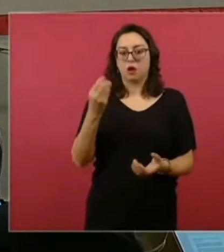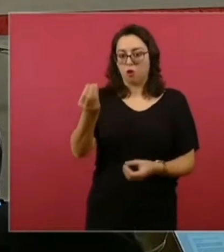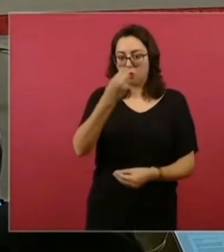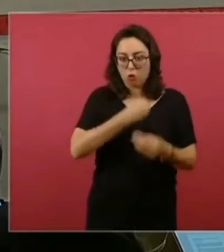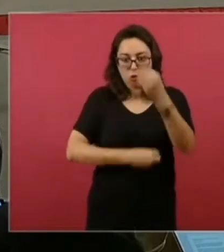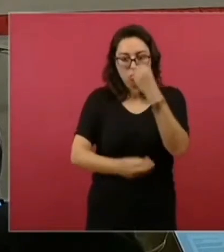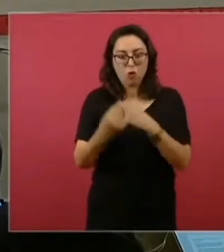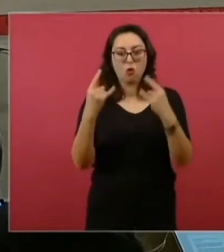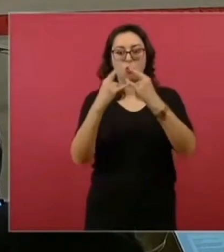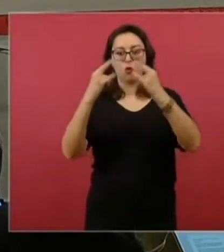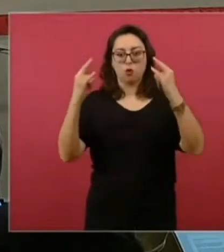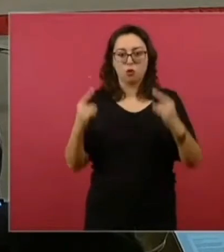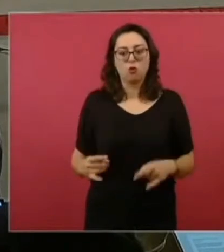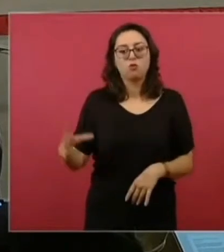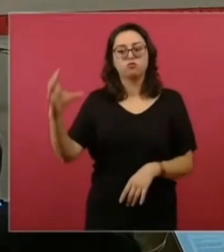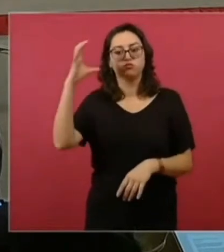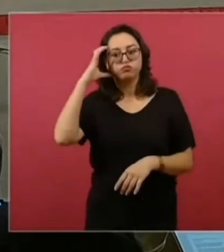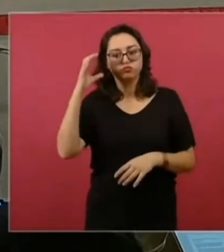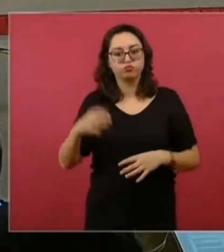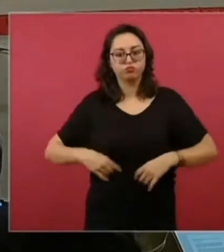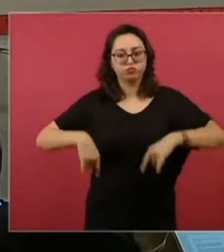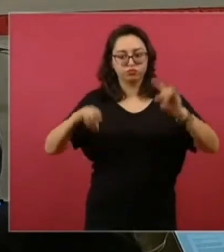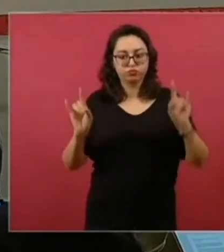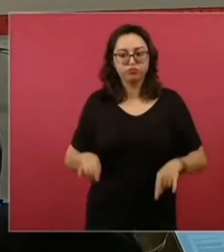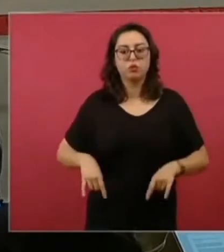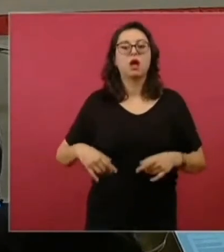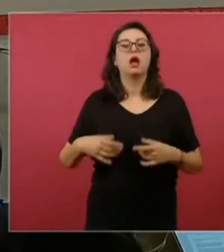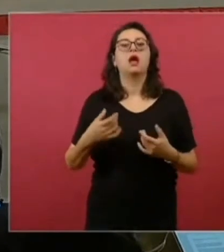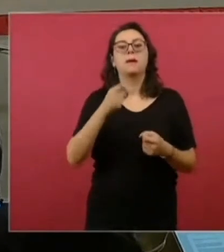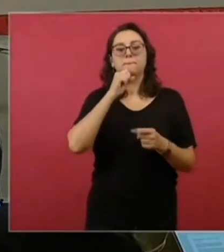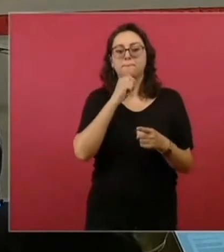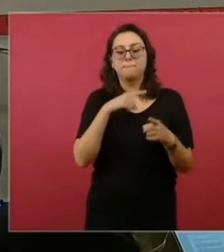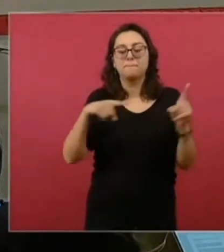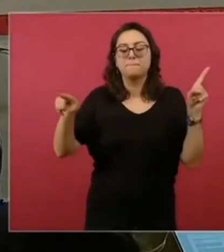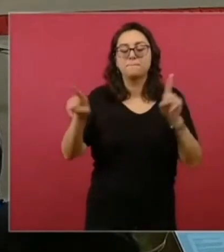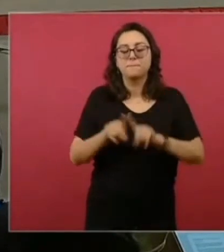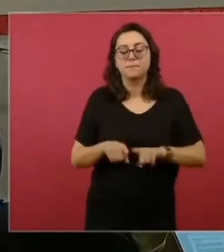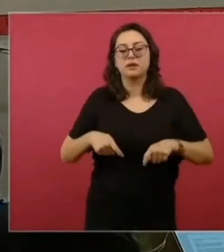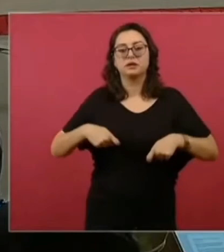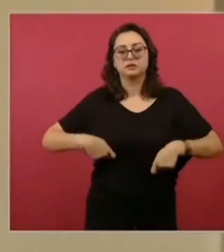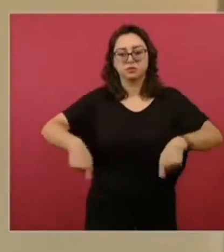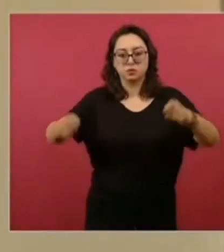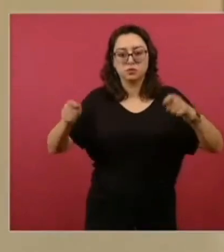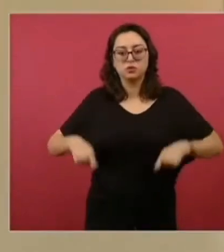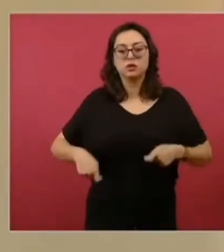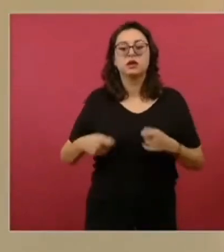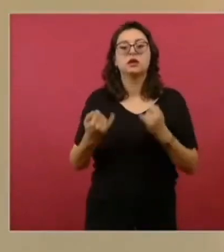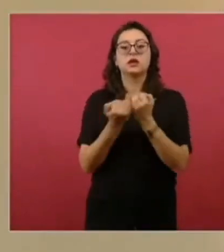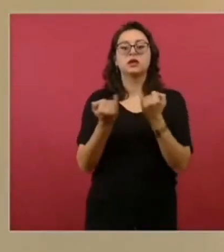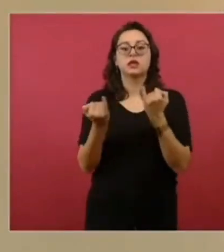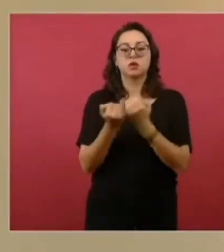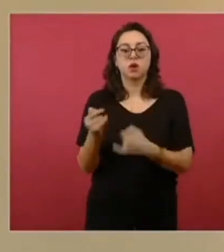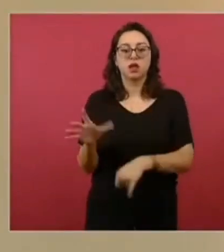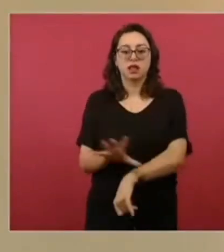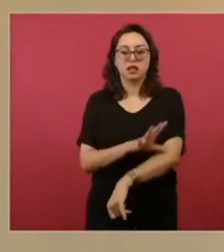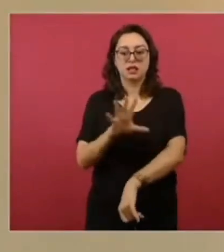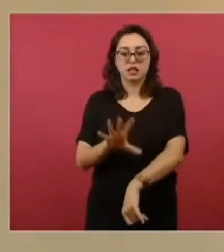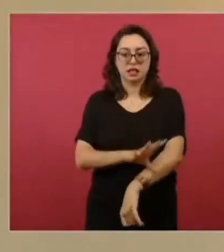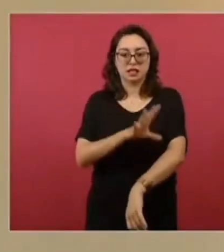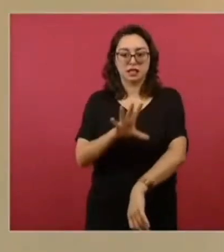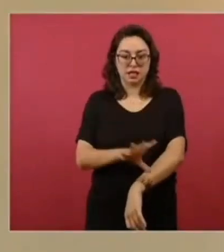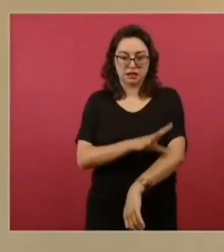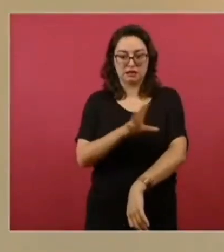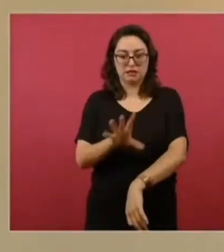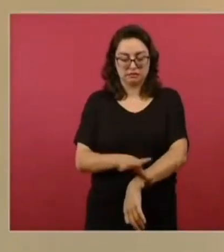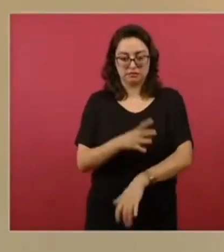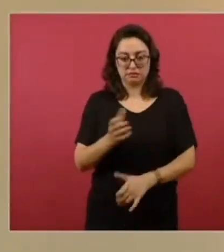carpas, con catres, cobertores y con varios insumos eléctricos en el caso de Cuba, porque con el huracán todo el sistema eléctrico